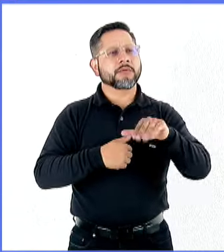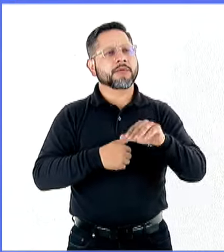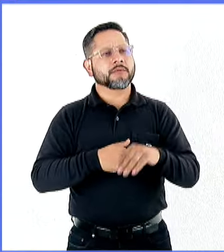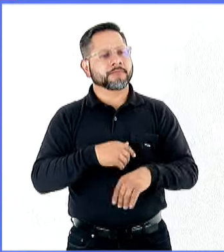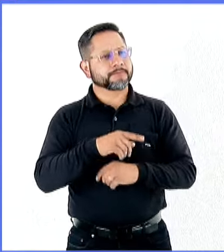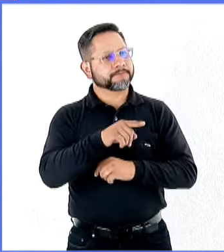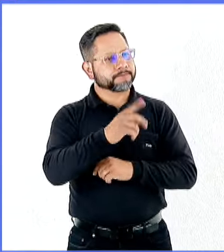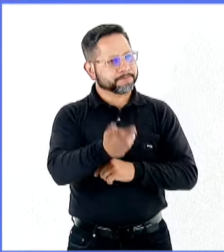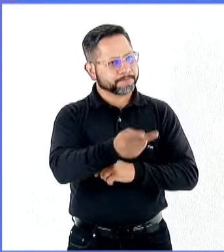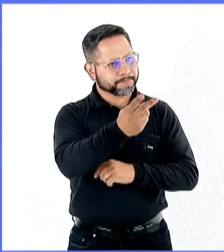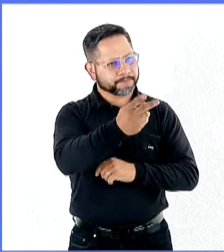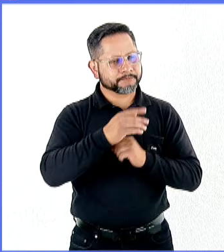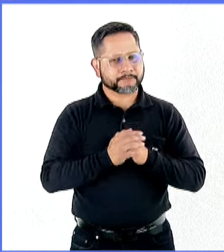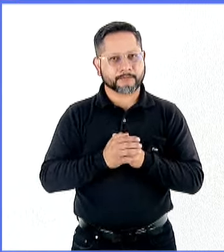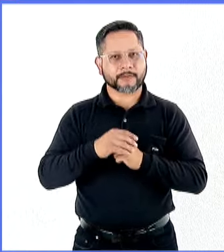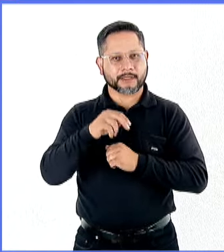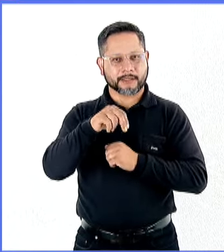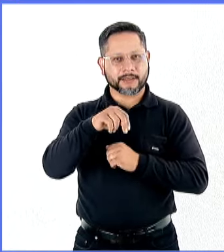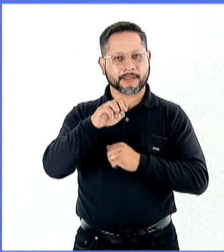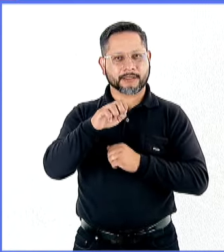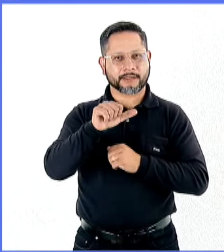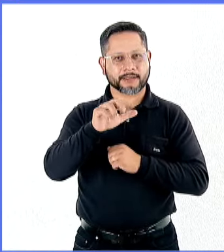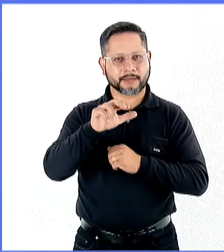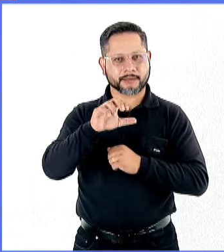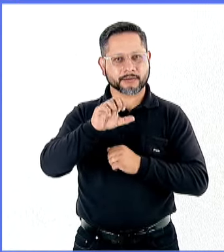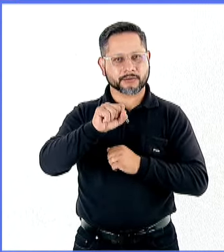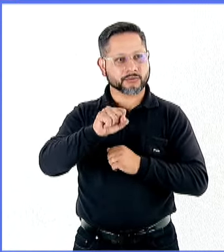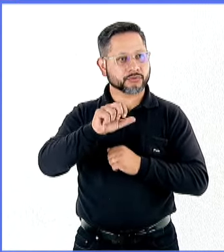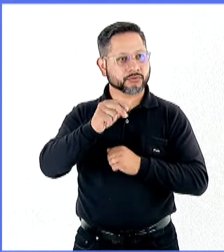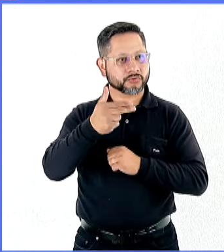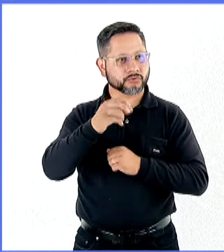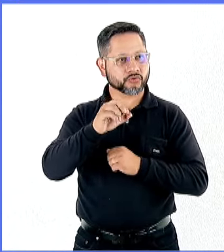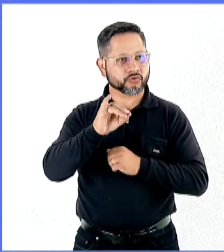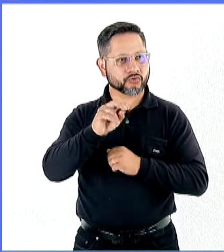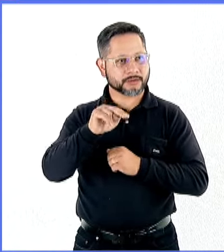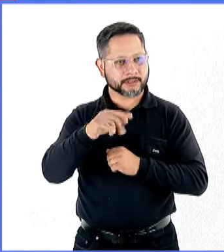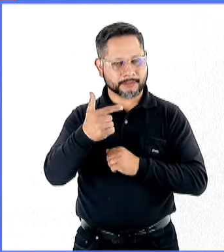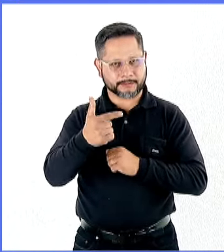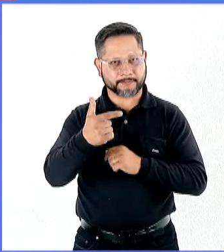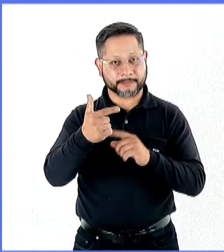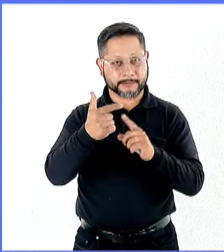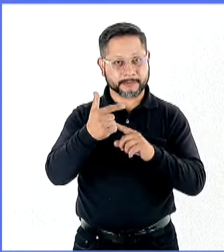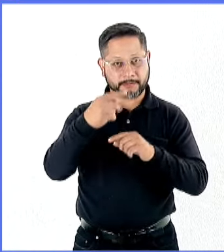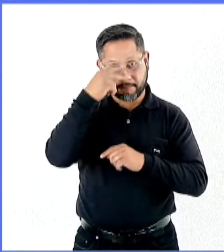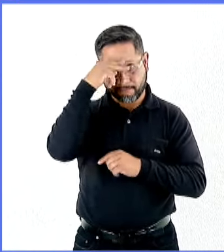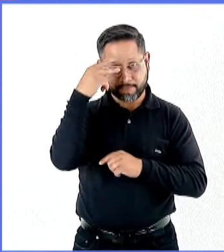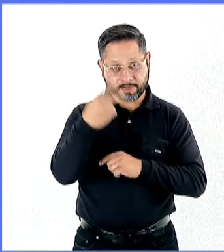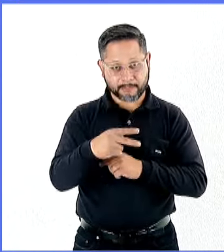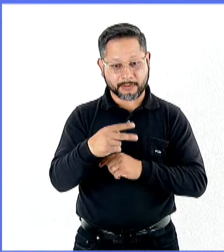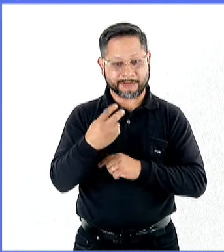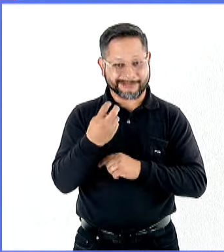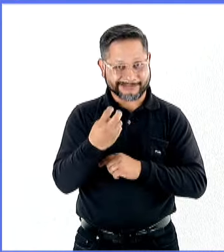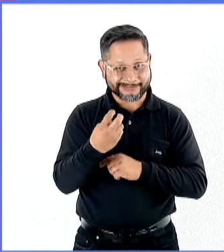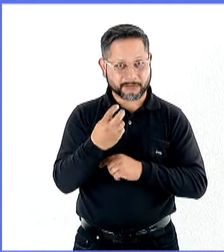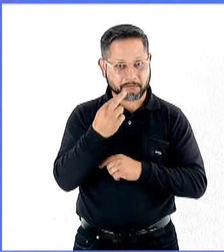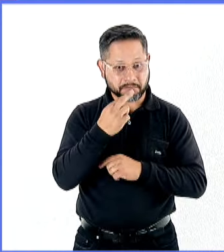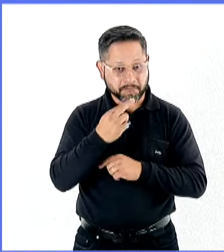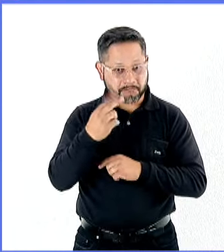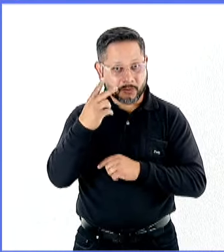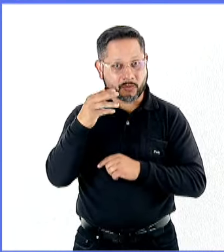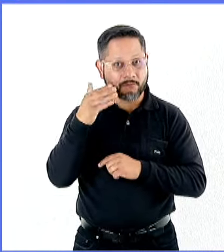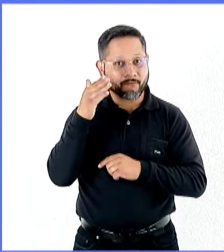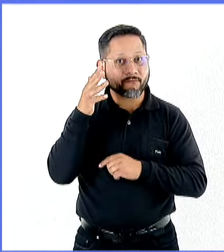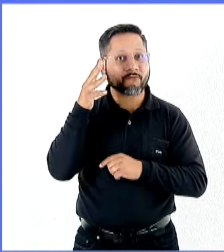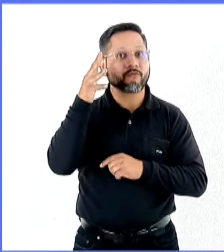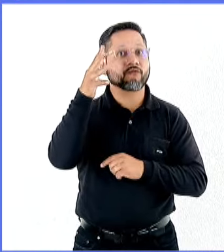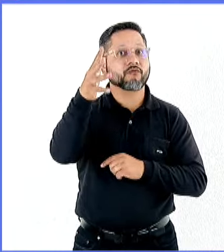preguntarte también, ¿el New Sharing sigue siendo una alternativa viable para México, una alternativa eficaz en un corto, mediano